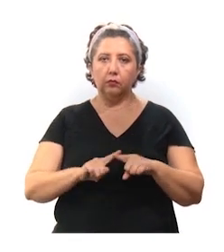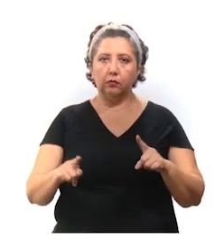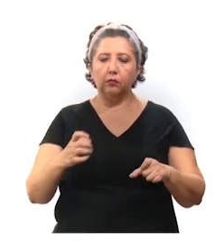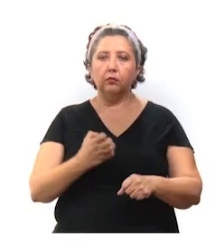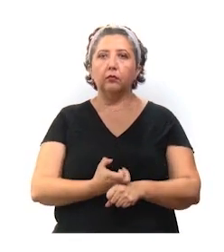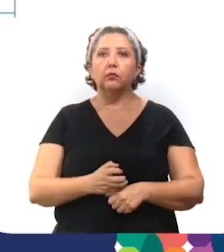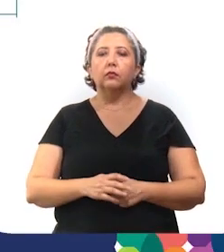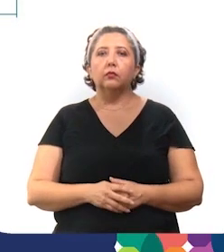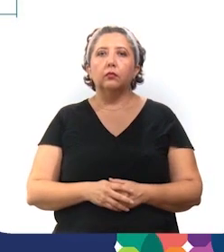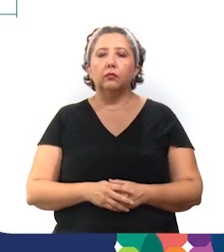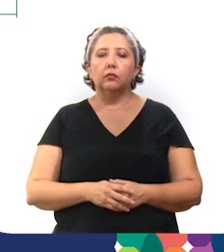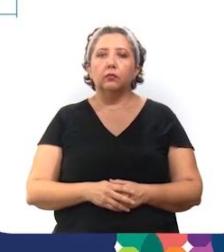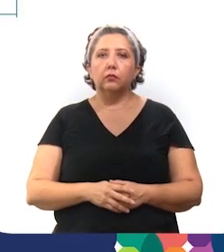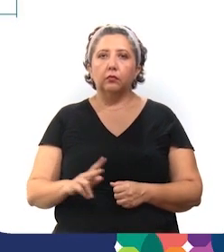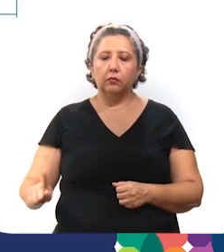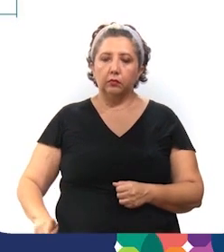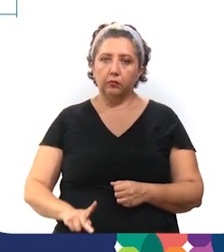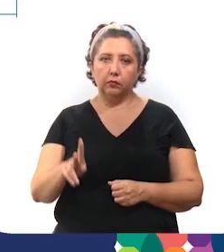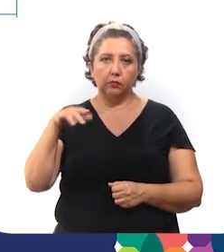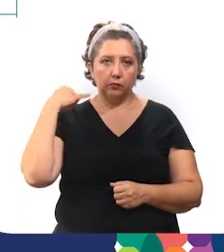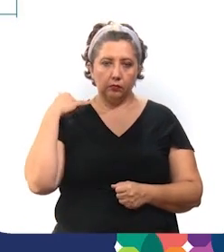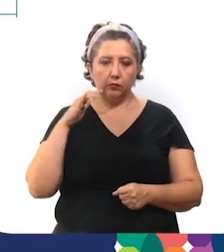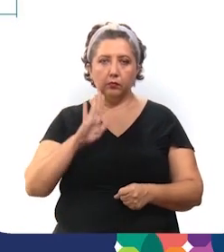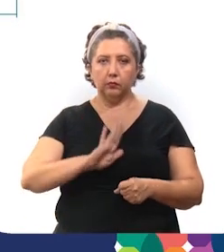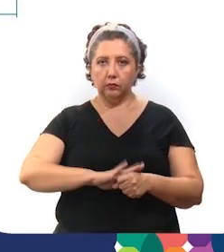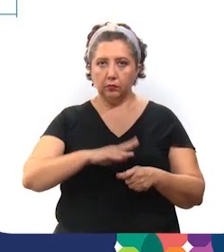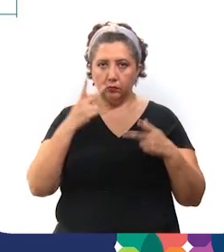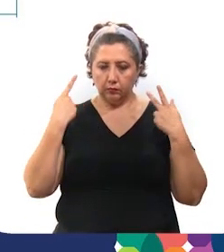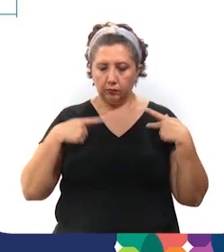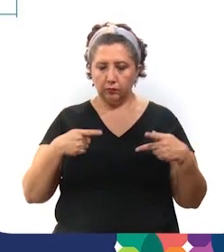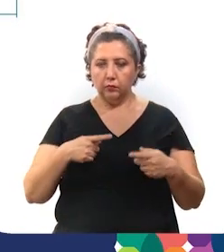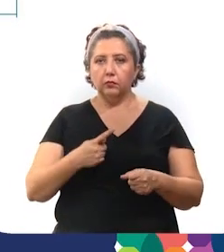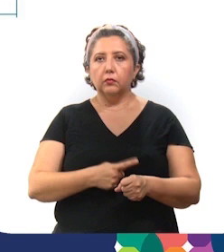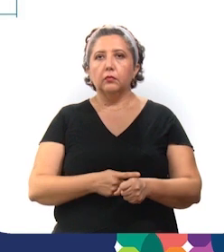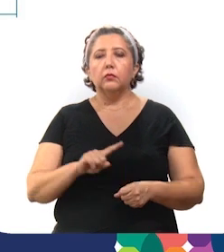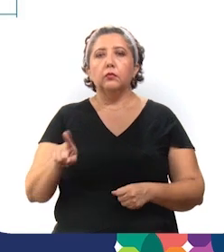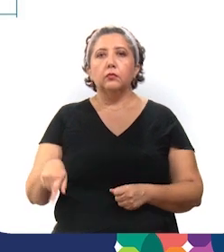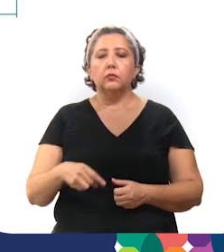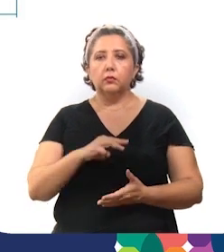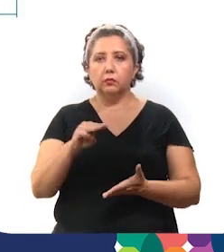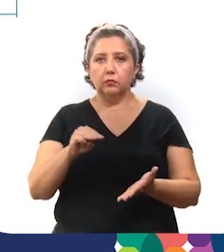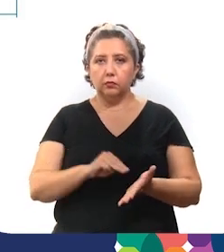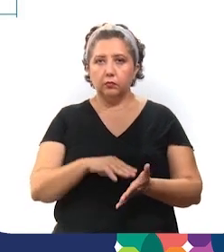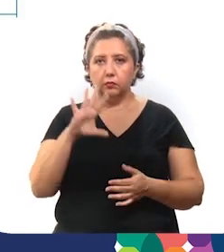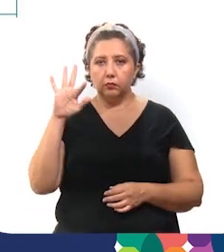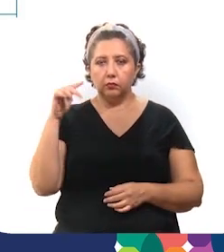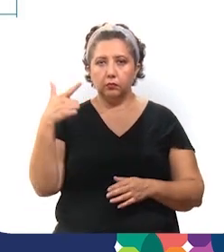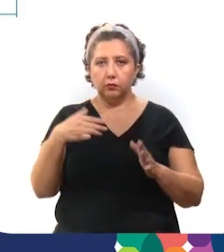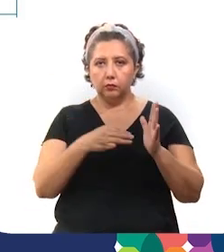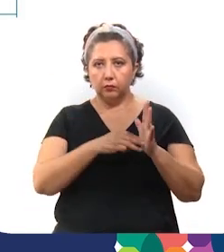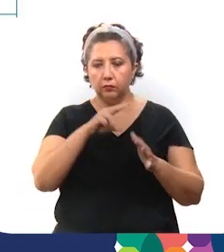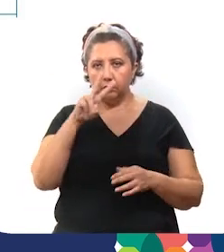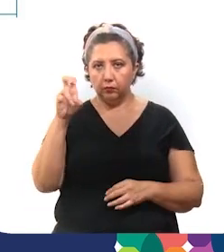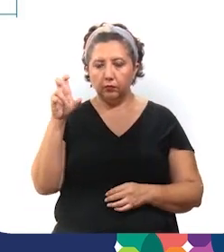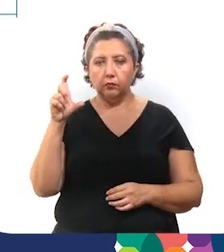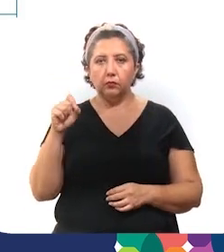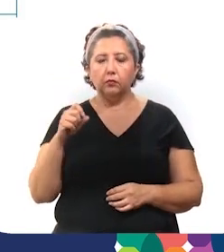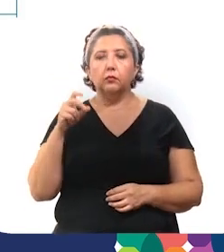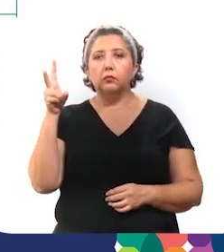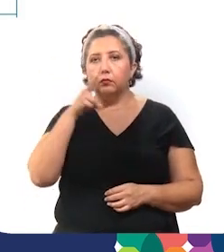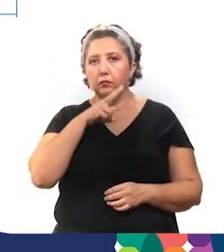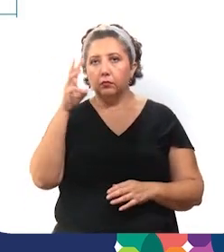otro estado. Los municipios de Yucatán con mayor número de personas contagiadas son Mérida con 47,220,